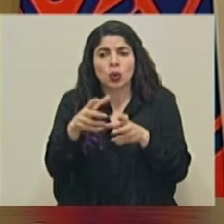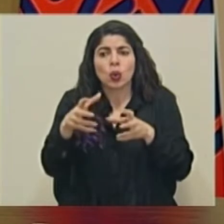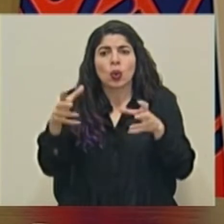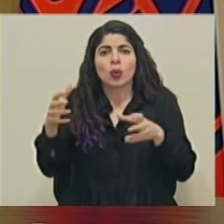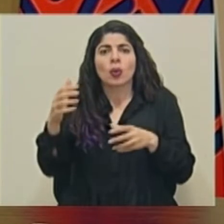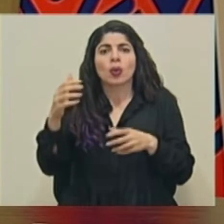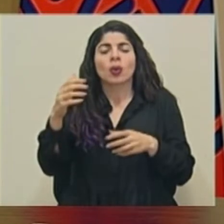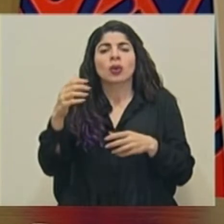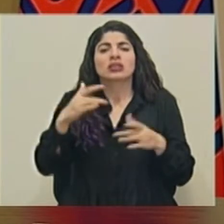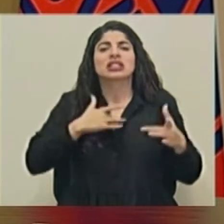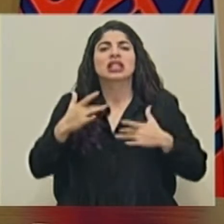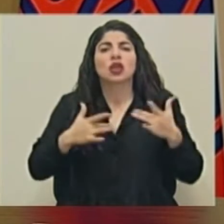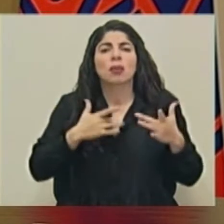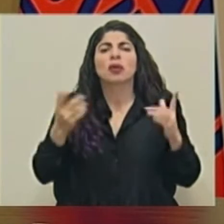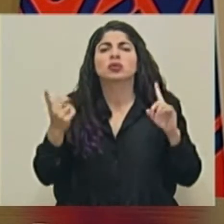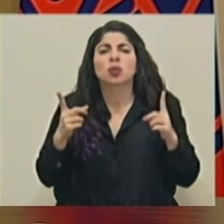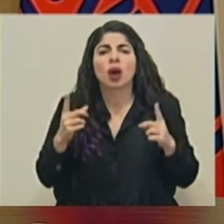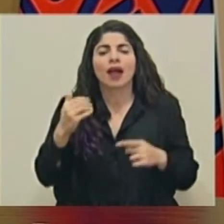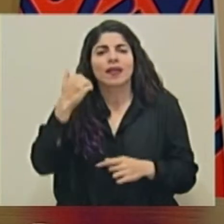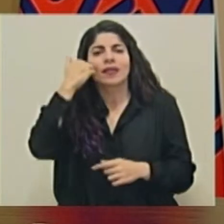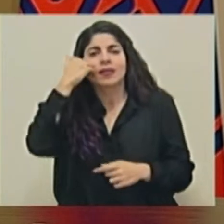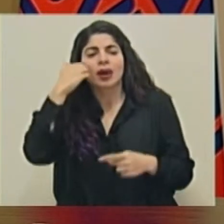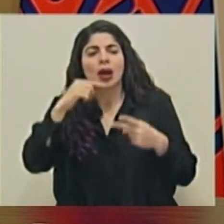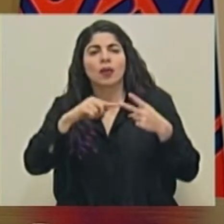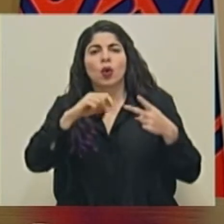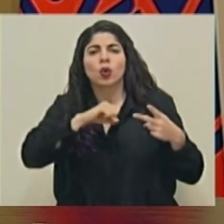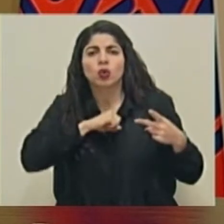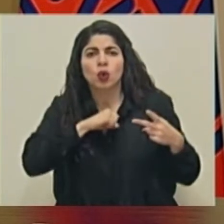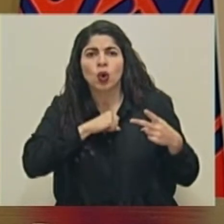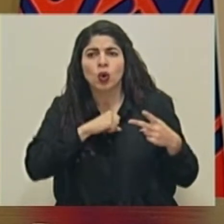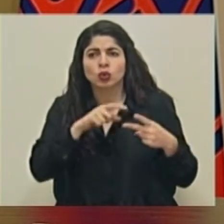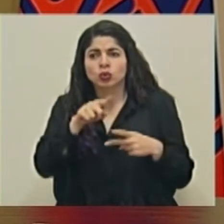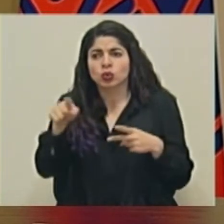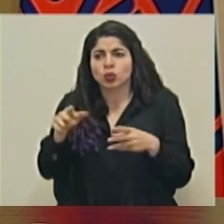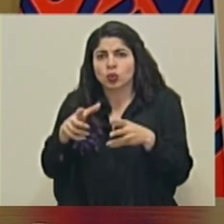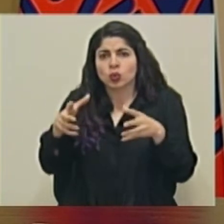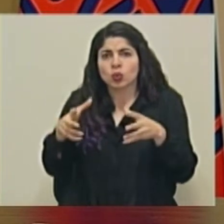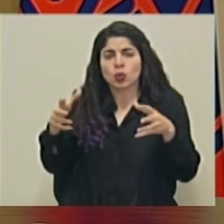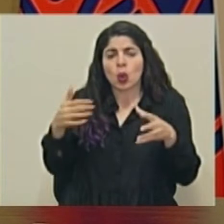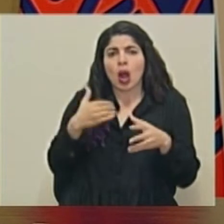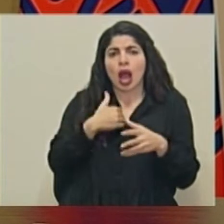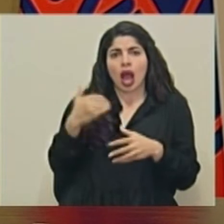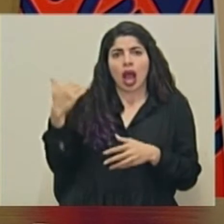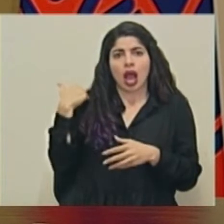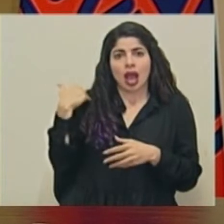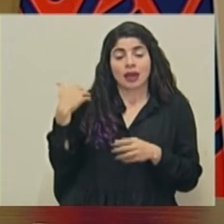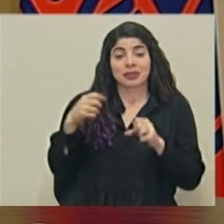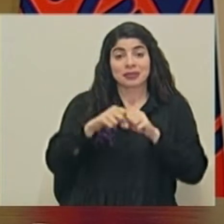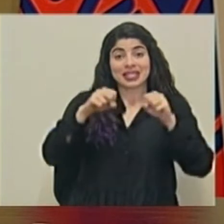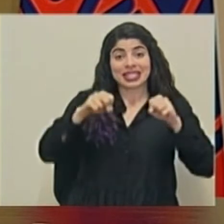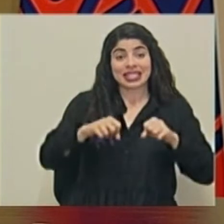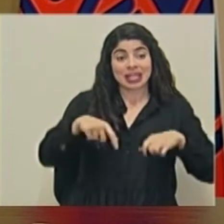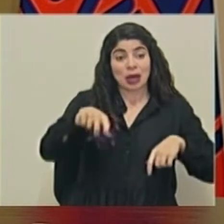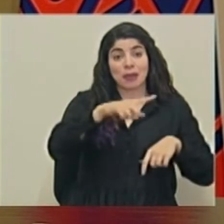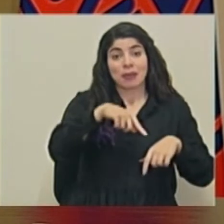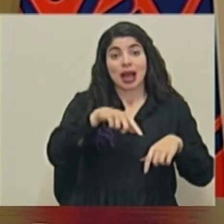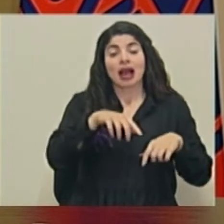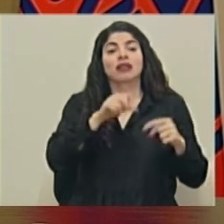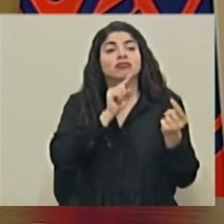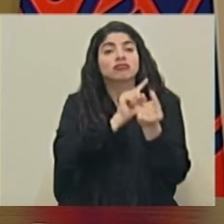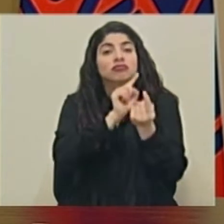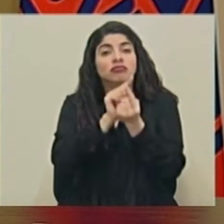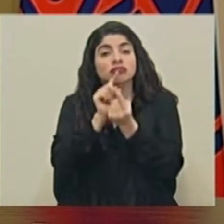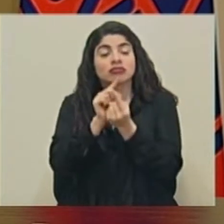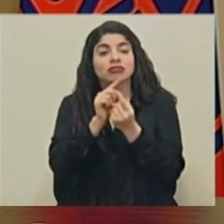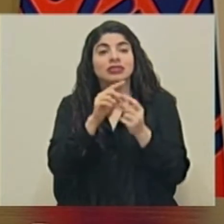de fiebre y tos. Y según el sistema que se maneja de consultas por medio del